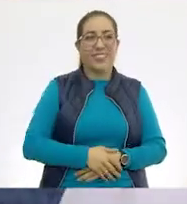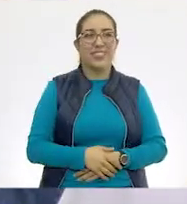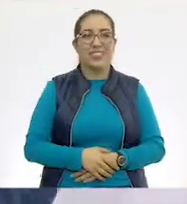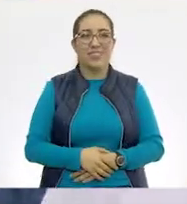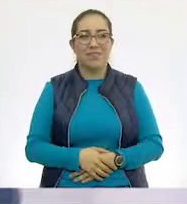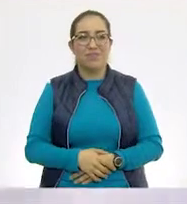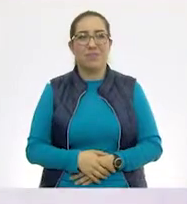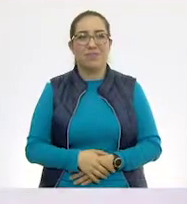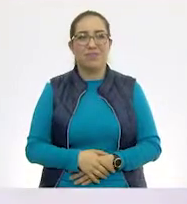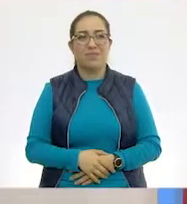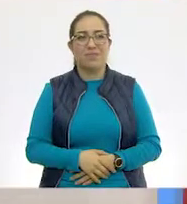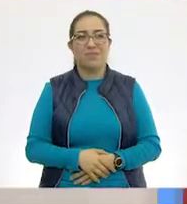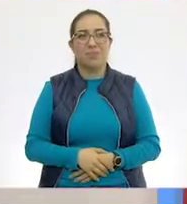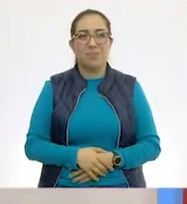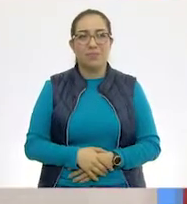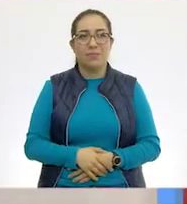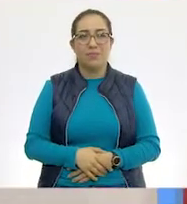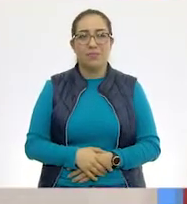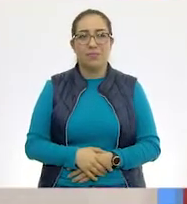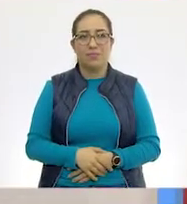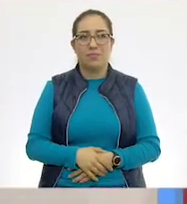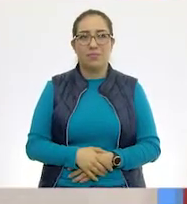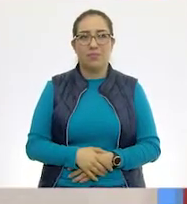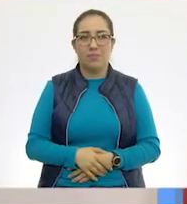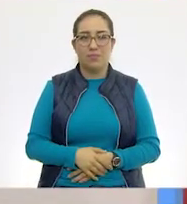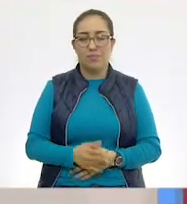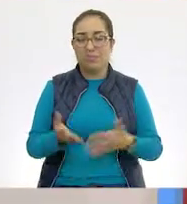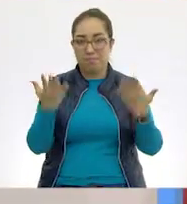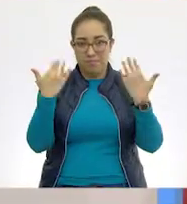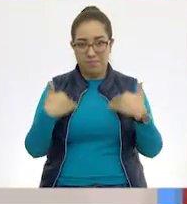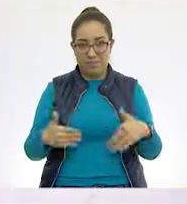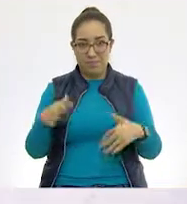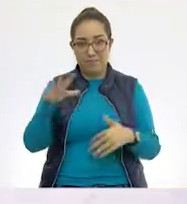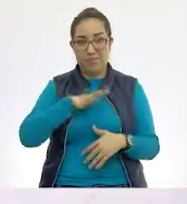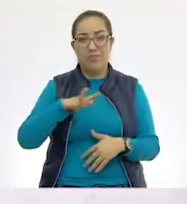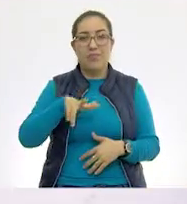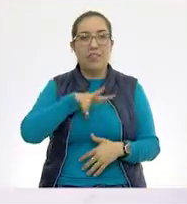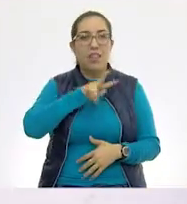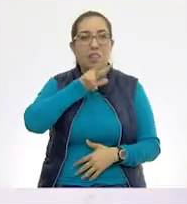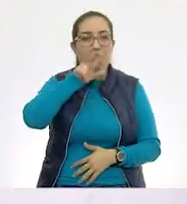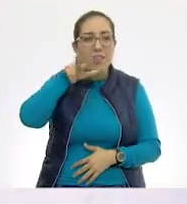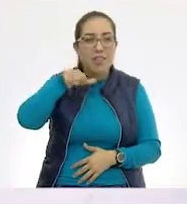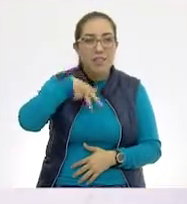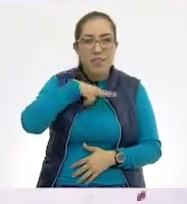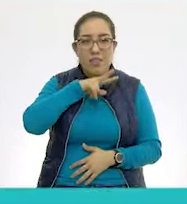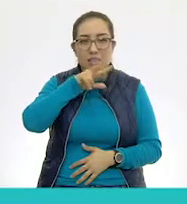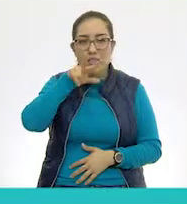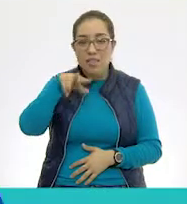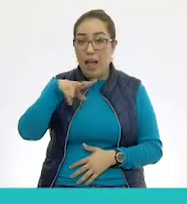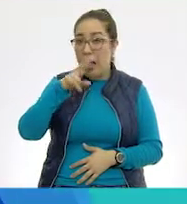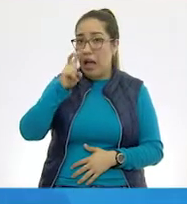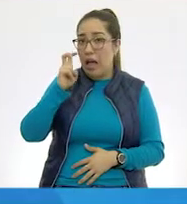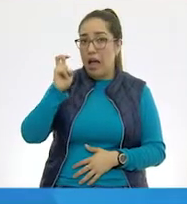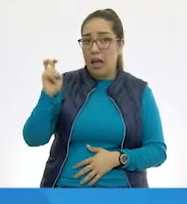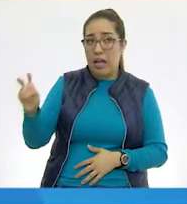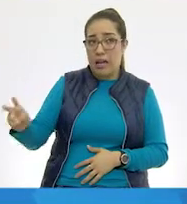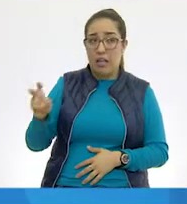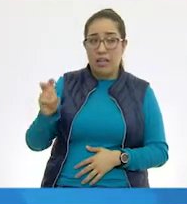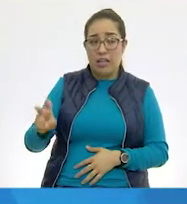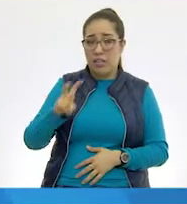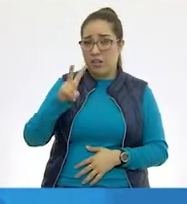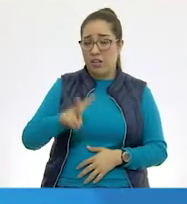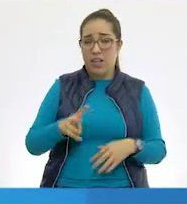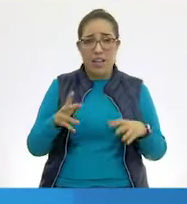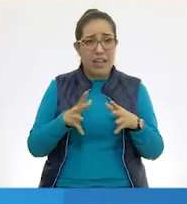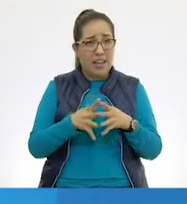Ahí está la palomita. Ok, después tenemos una serpiente, pero es una serpiente muy